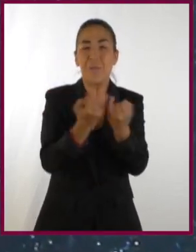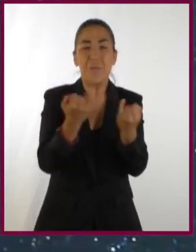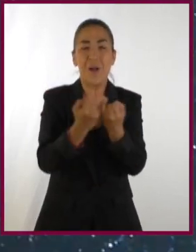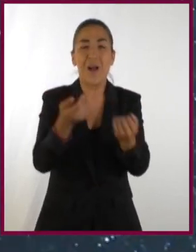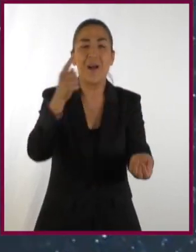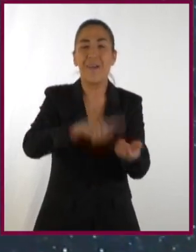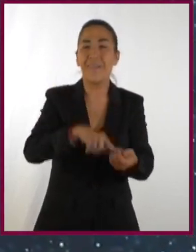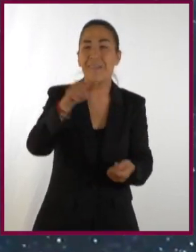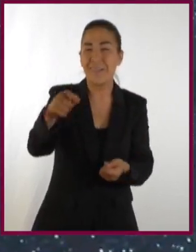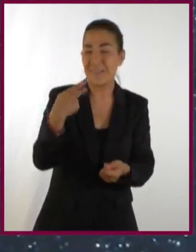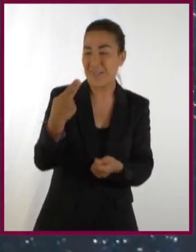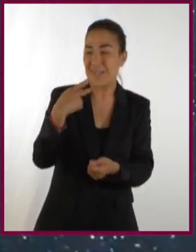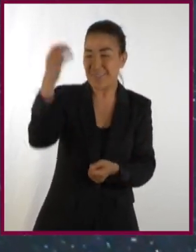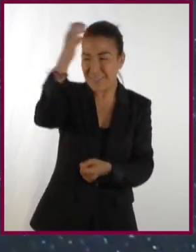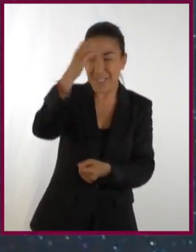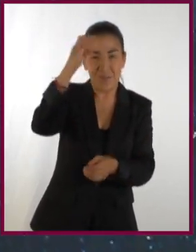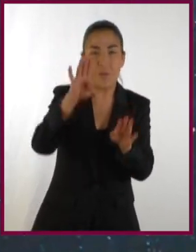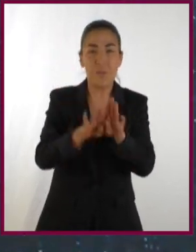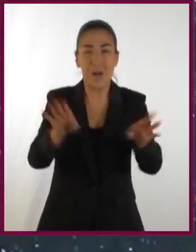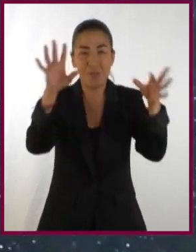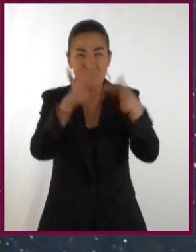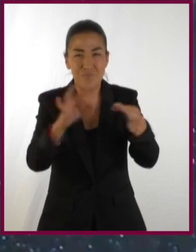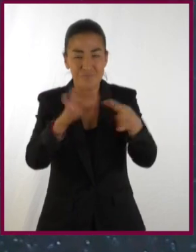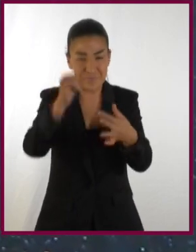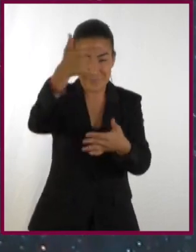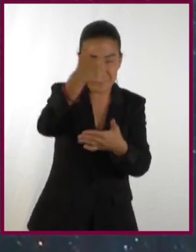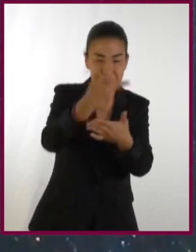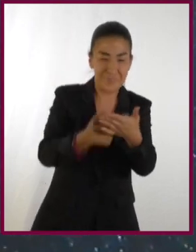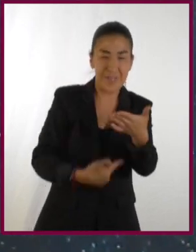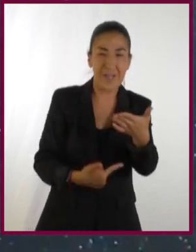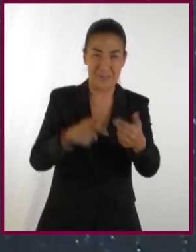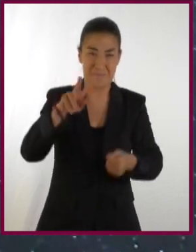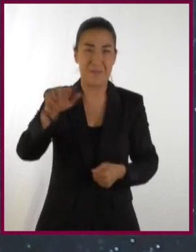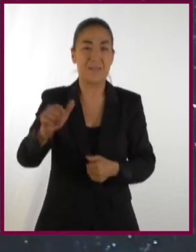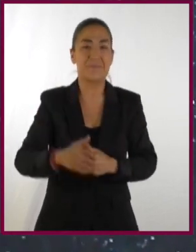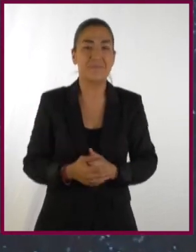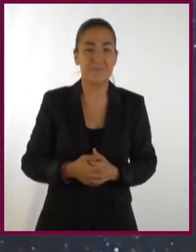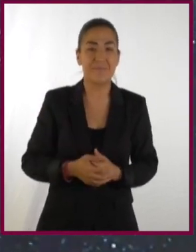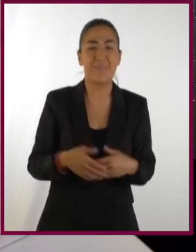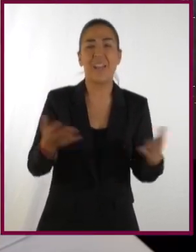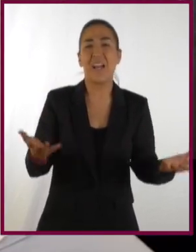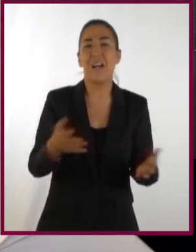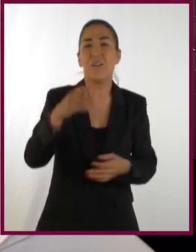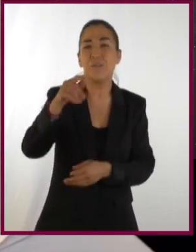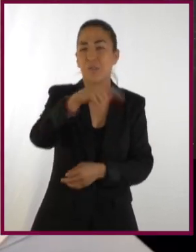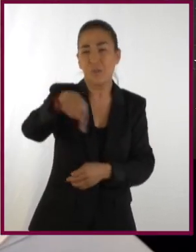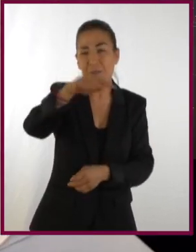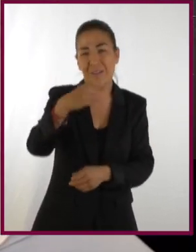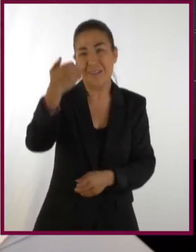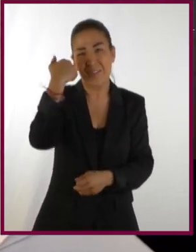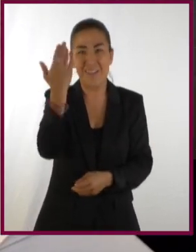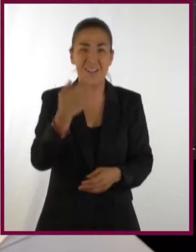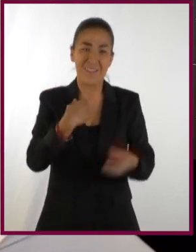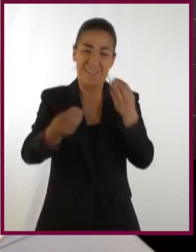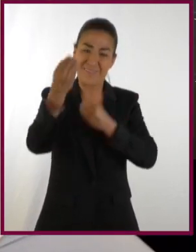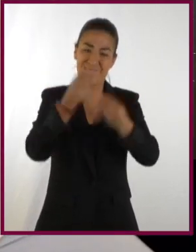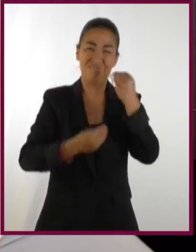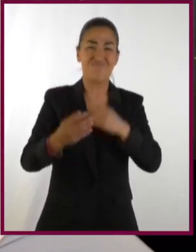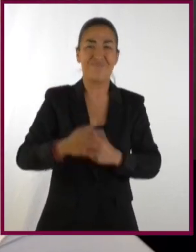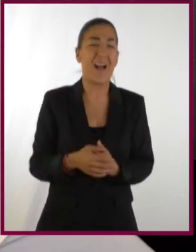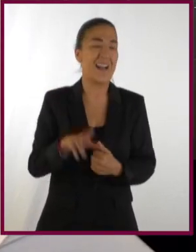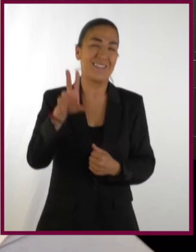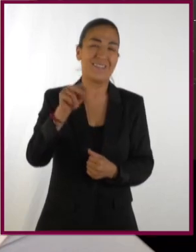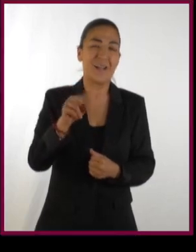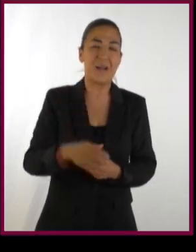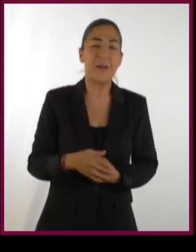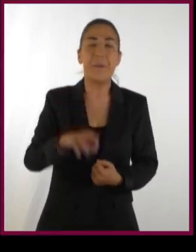imaginar que somos científicos de esa época y hagamos una lista de las cosas que tenemos que explicar, ¿va? Ay, no, qué miedo, Imara. a creer que